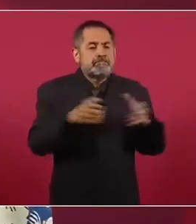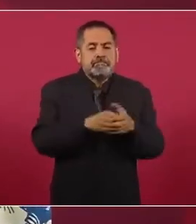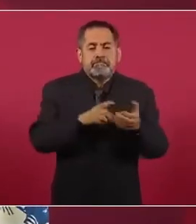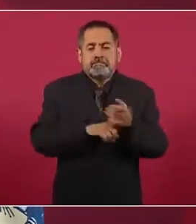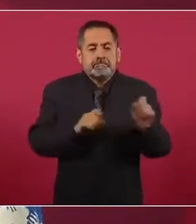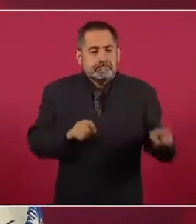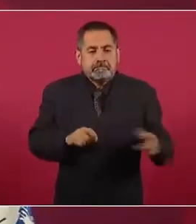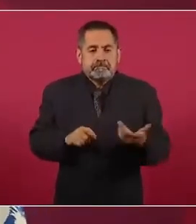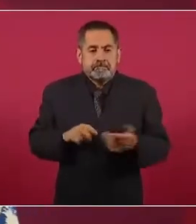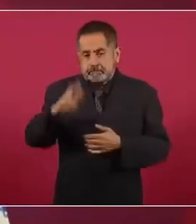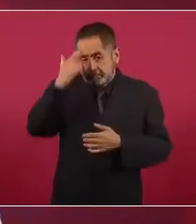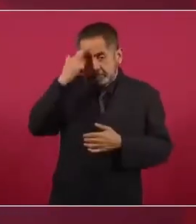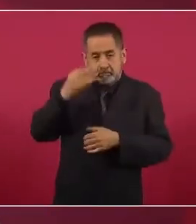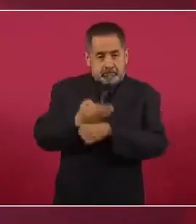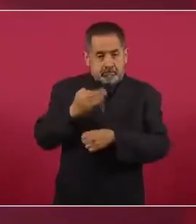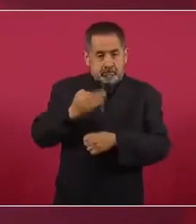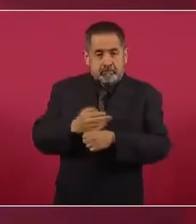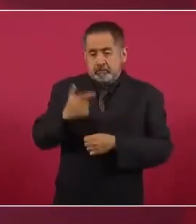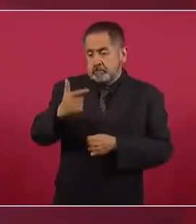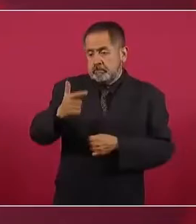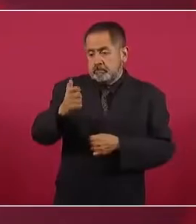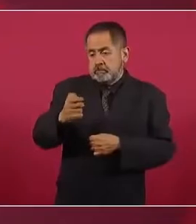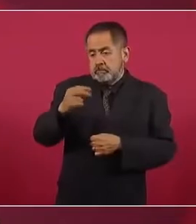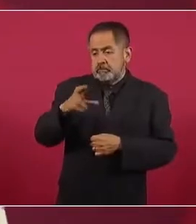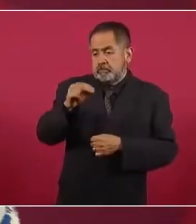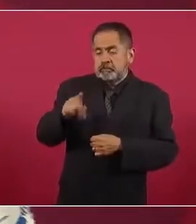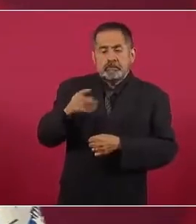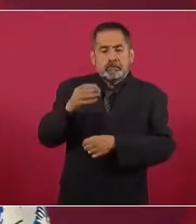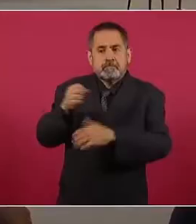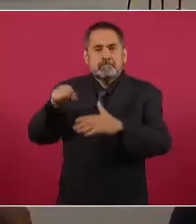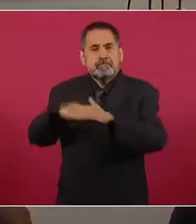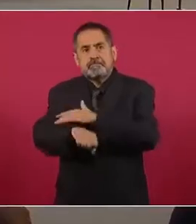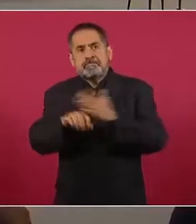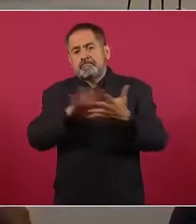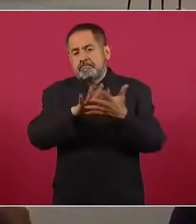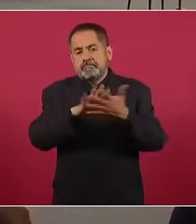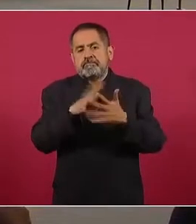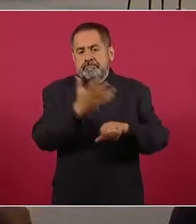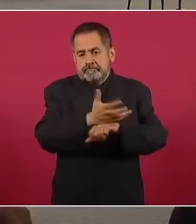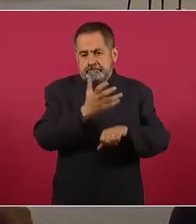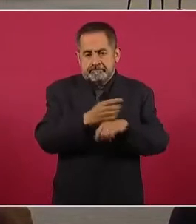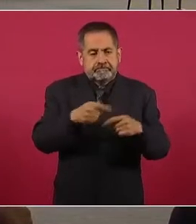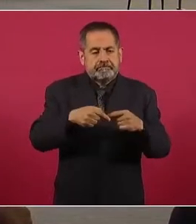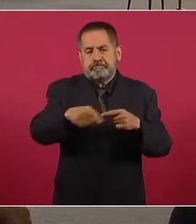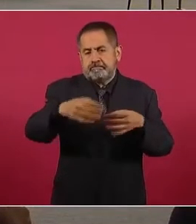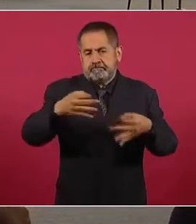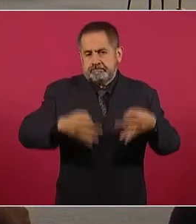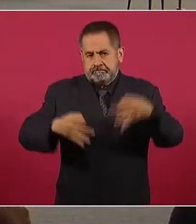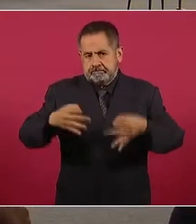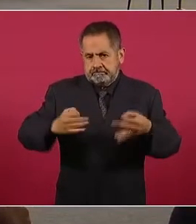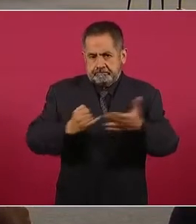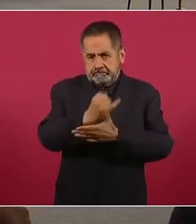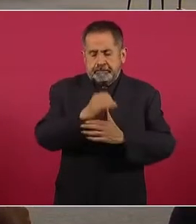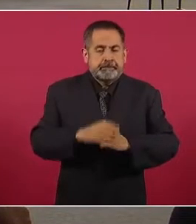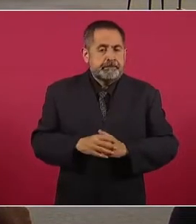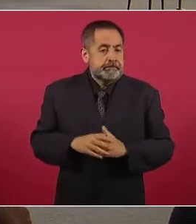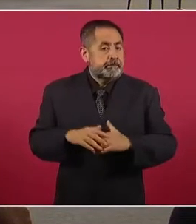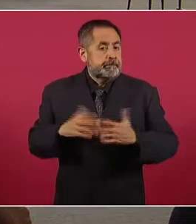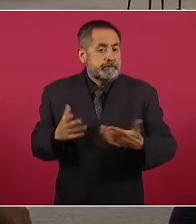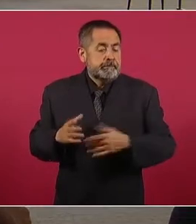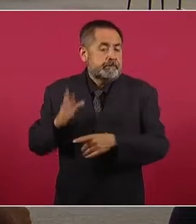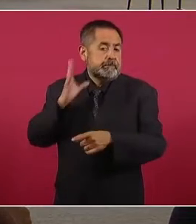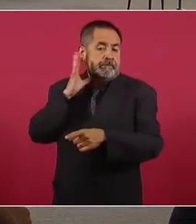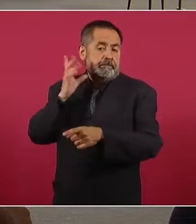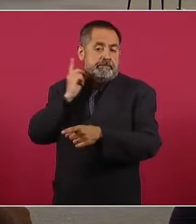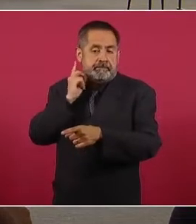Genaro García Luna se encuentra preso en Estados Unidos esperando un juicio. Tendría que ser el Congreso de la Unión el que